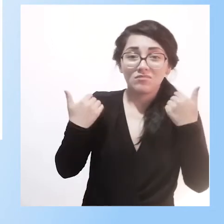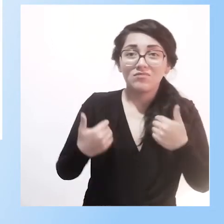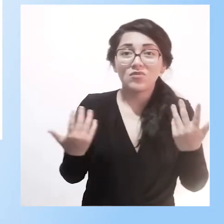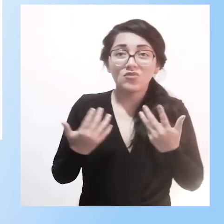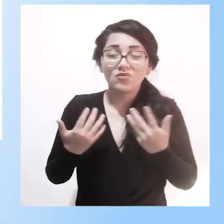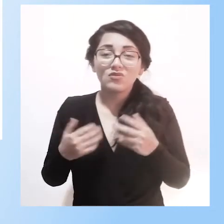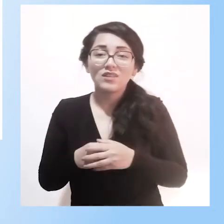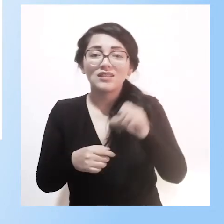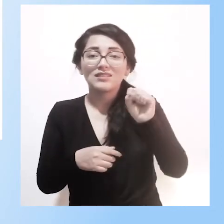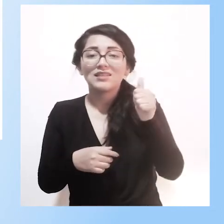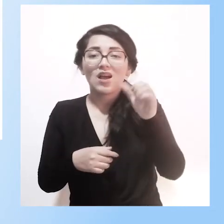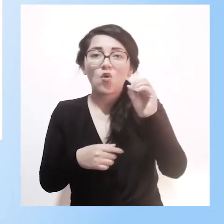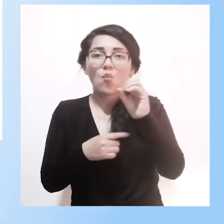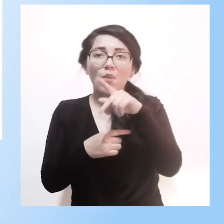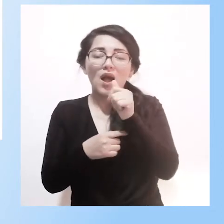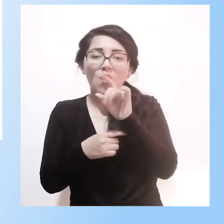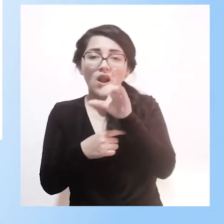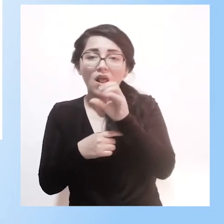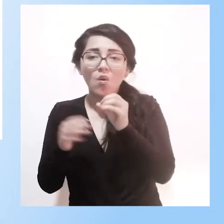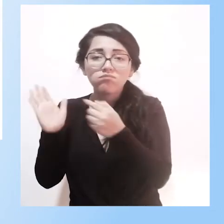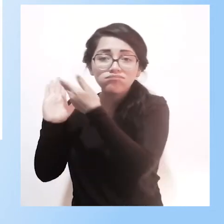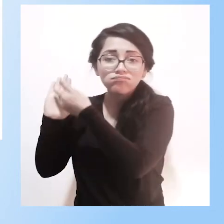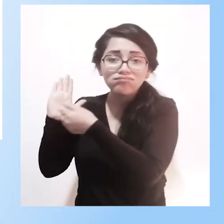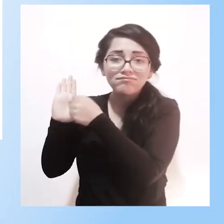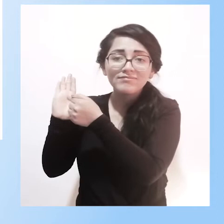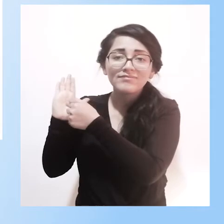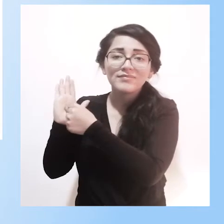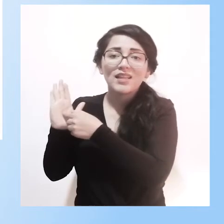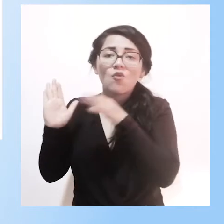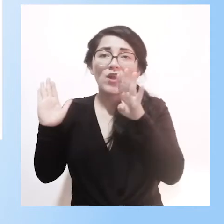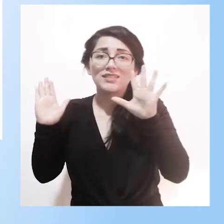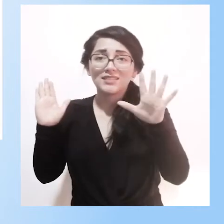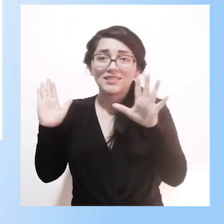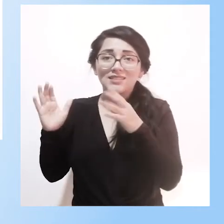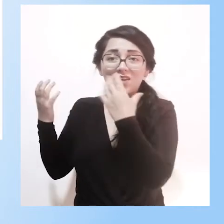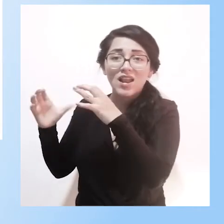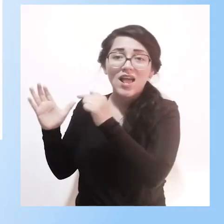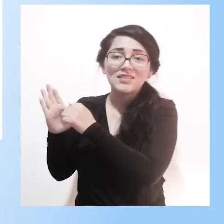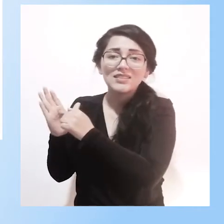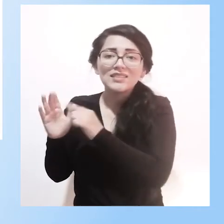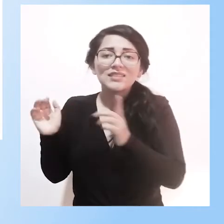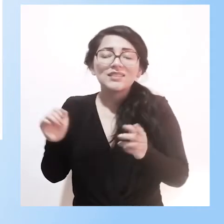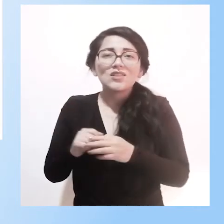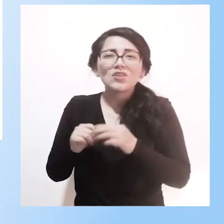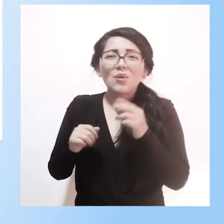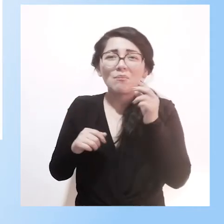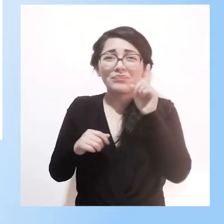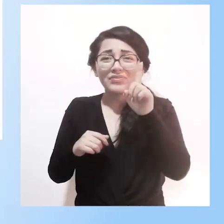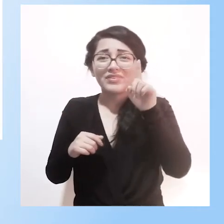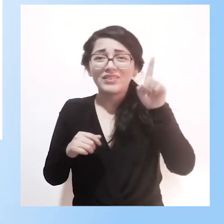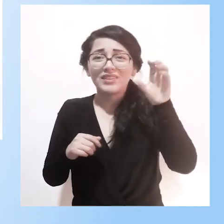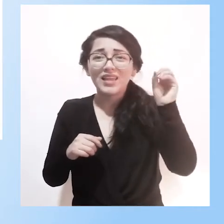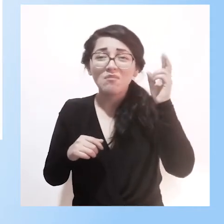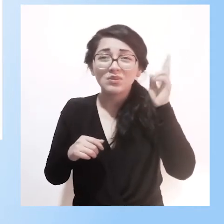profesores, maestros, que es aún muy poco para el número de la población. Y no tenemos